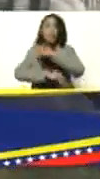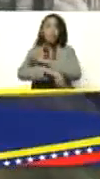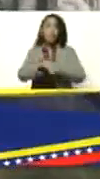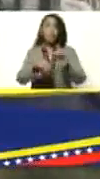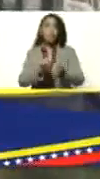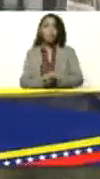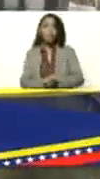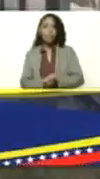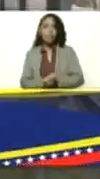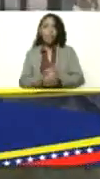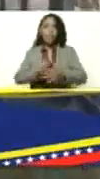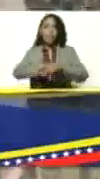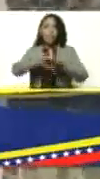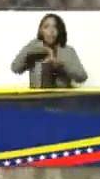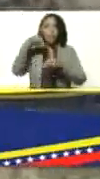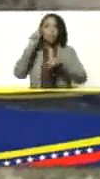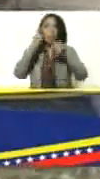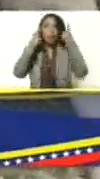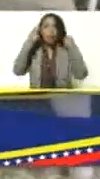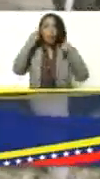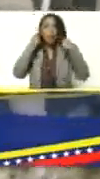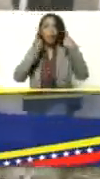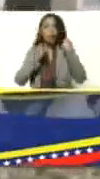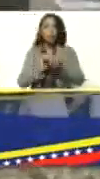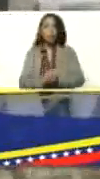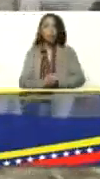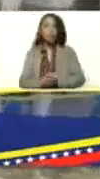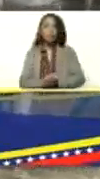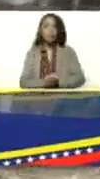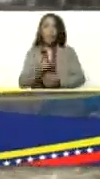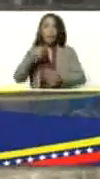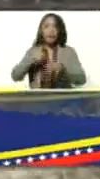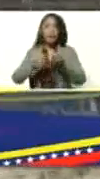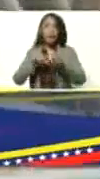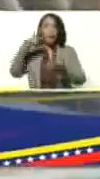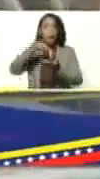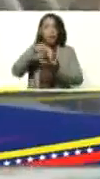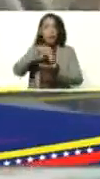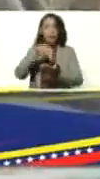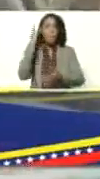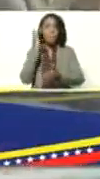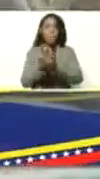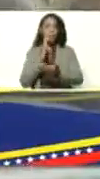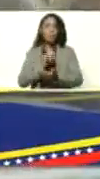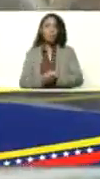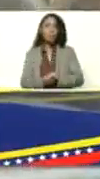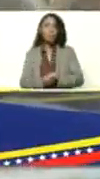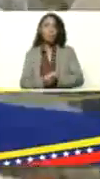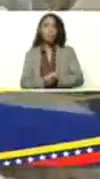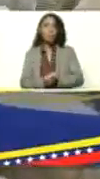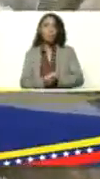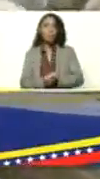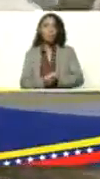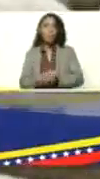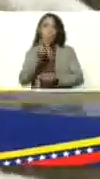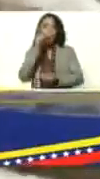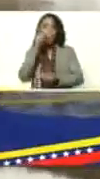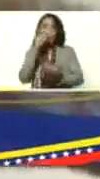del rabo y de las orejas. Aquí está la cabra Mocha, pues, de Murcia. ¡Hombre!